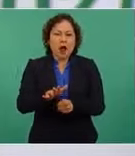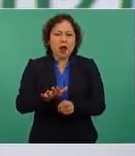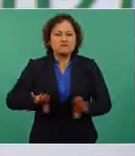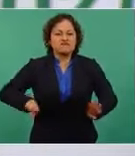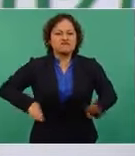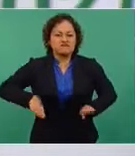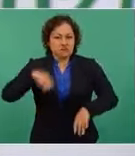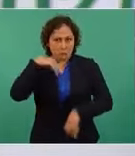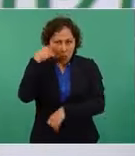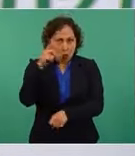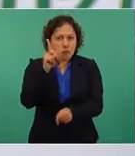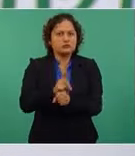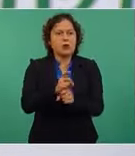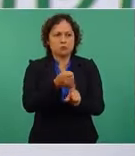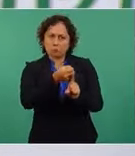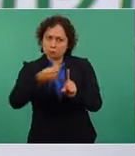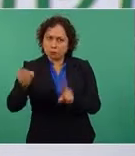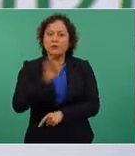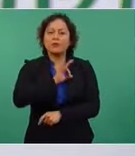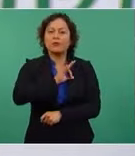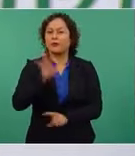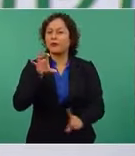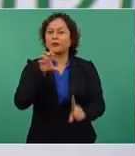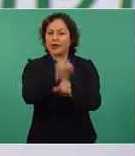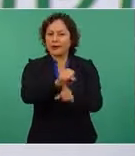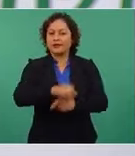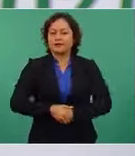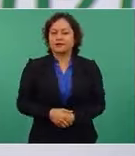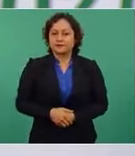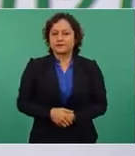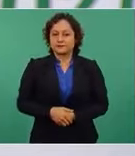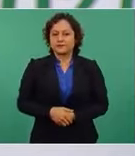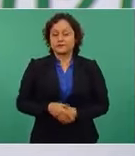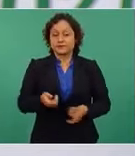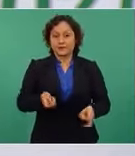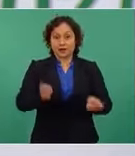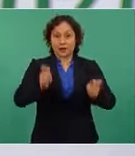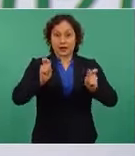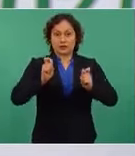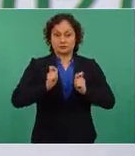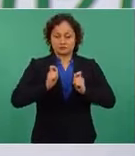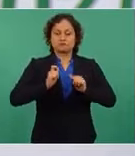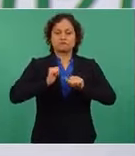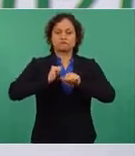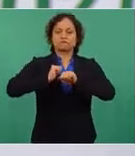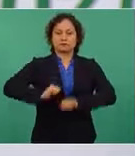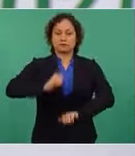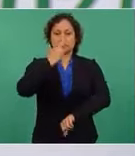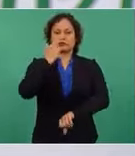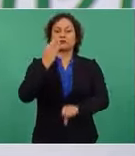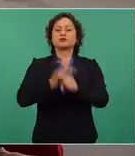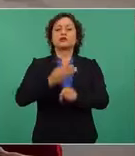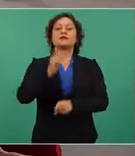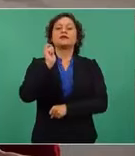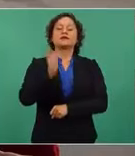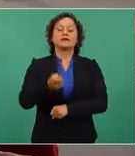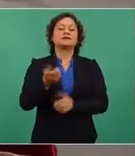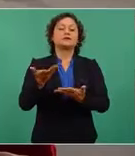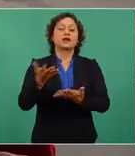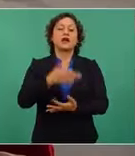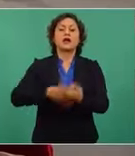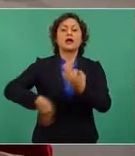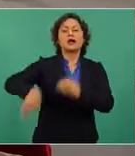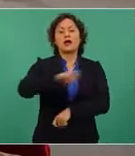La Cancillería tiene la instrucción de organizar con todas y todos los integrantes